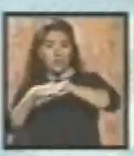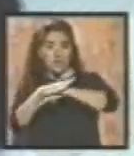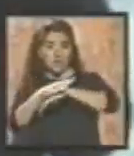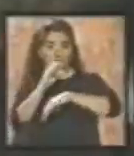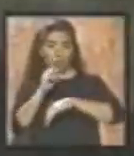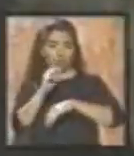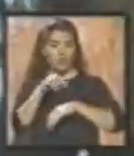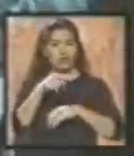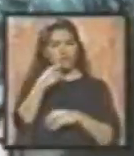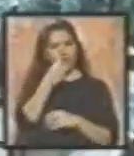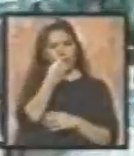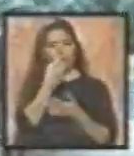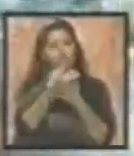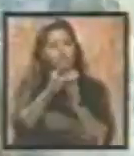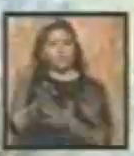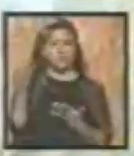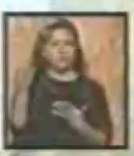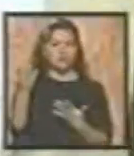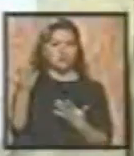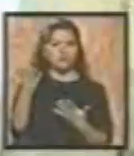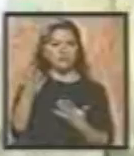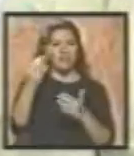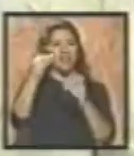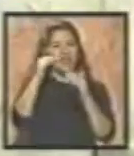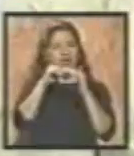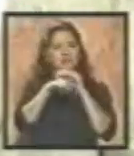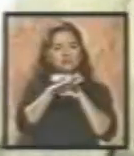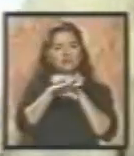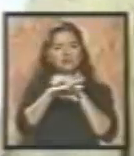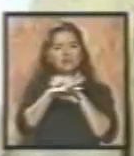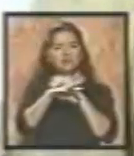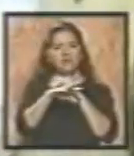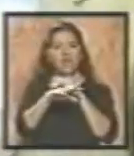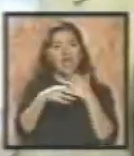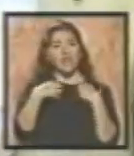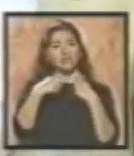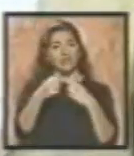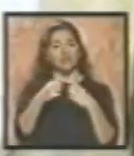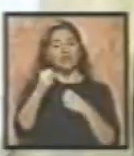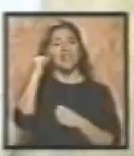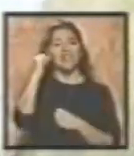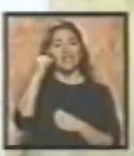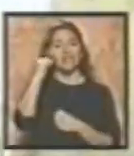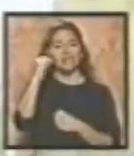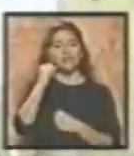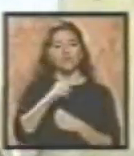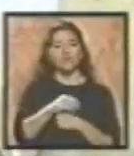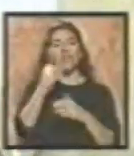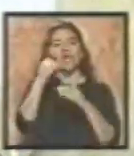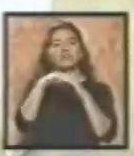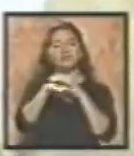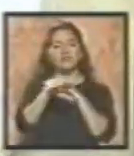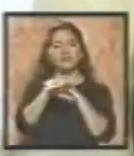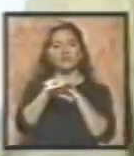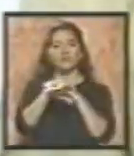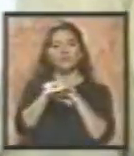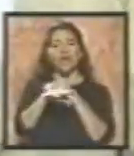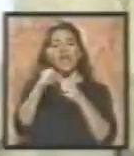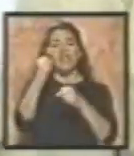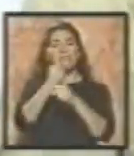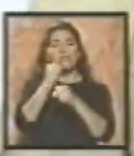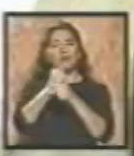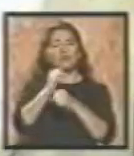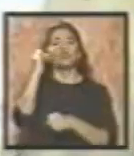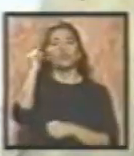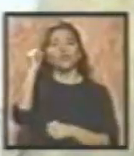una señalización, ¿no? El acceso a la salud es un derecho, el acceso al empleo es